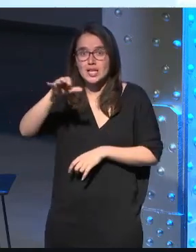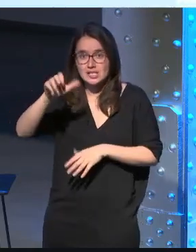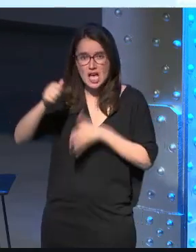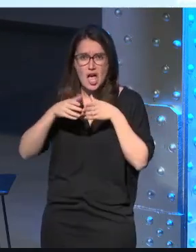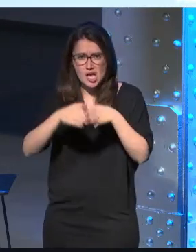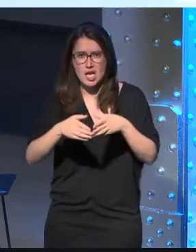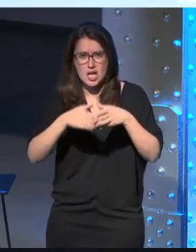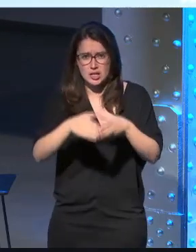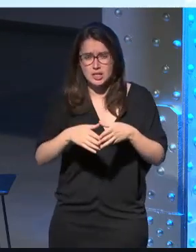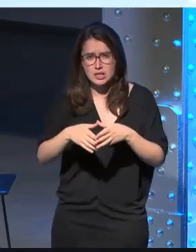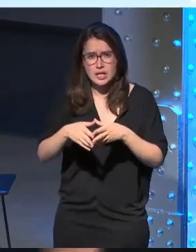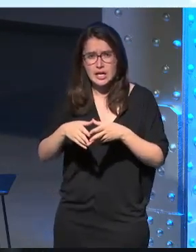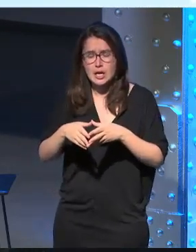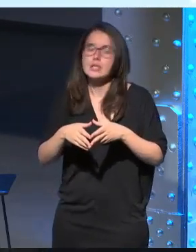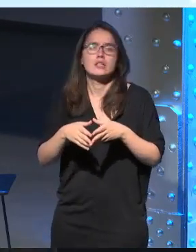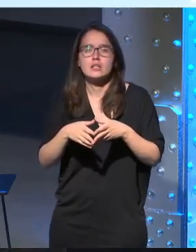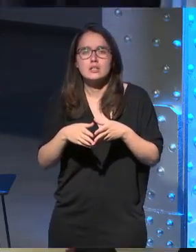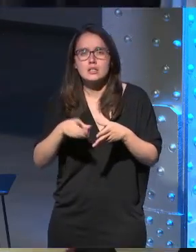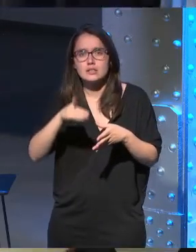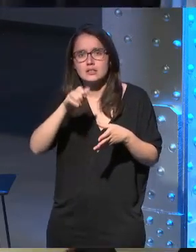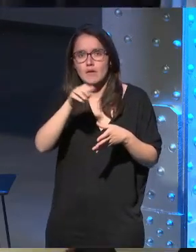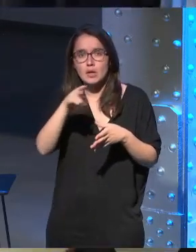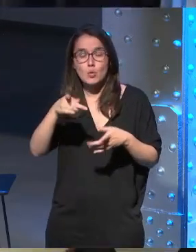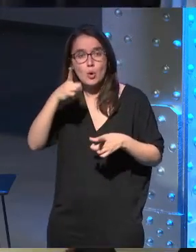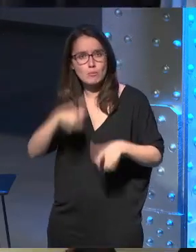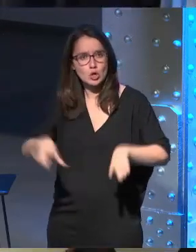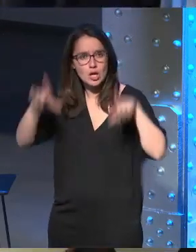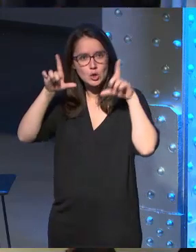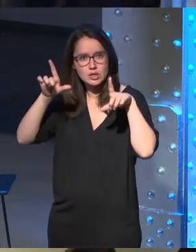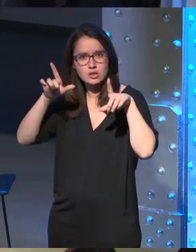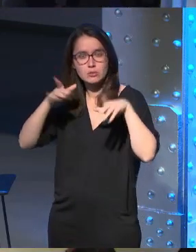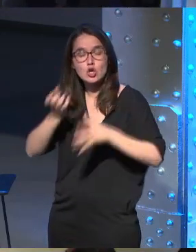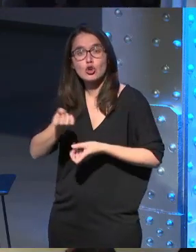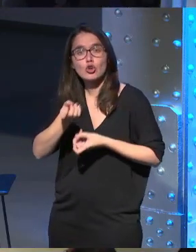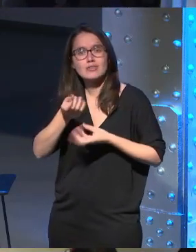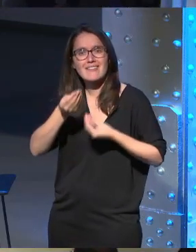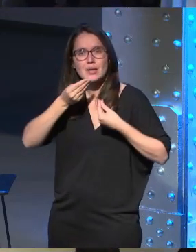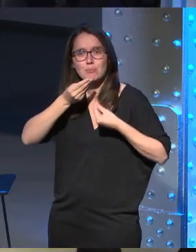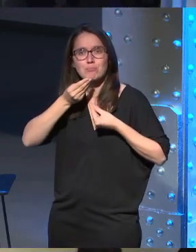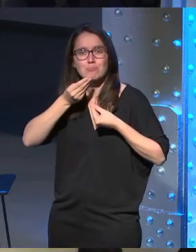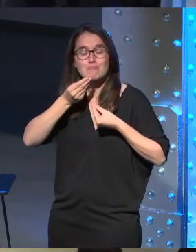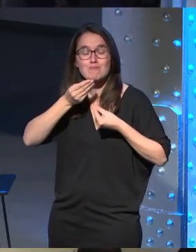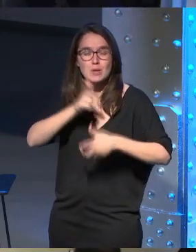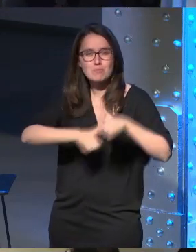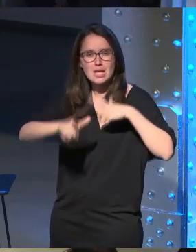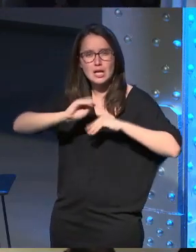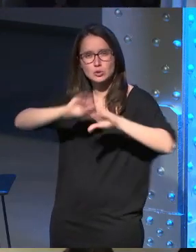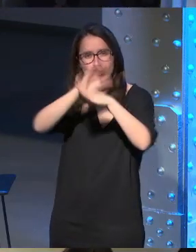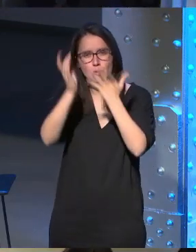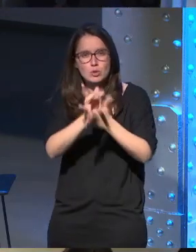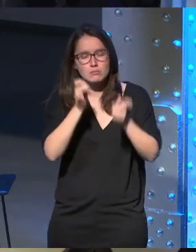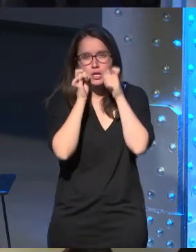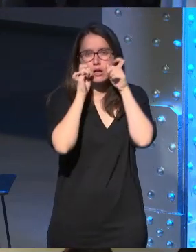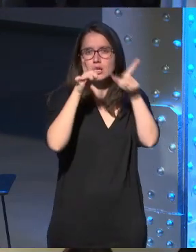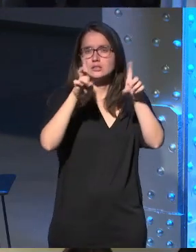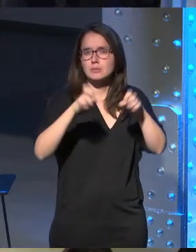el chef David Muñoz era el protagonista y contaban su viaje su viaje por el mundo para descubrir cómo era